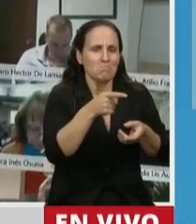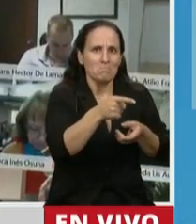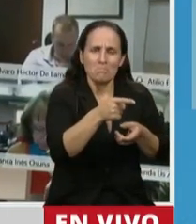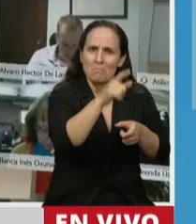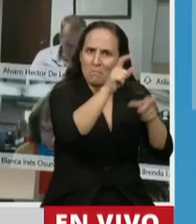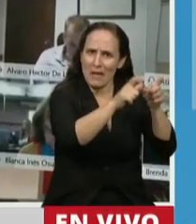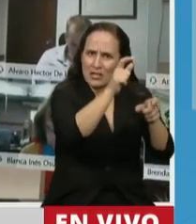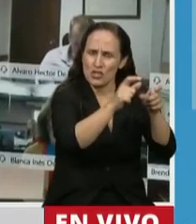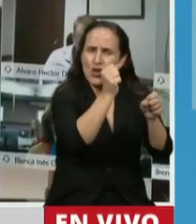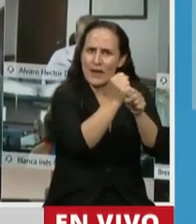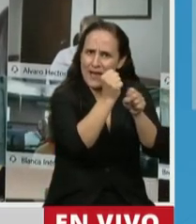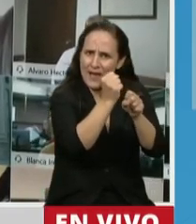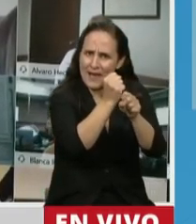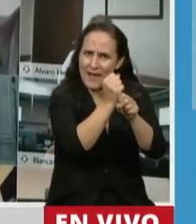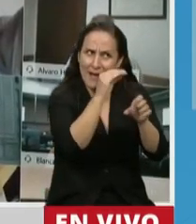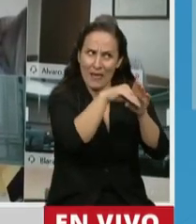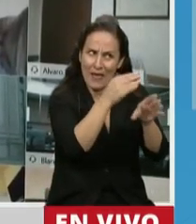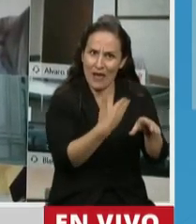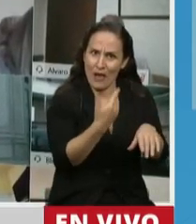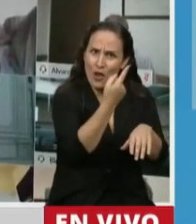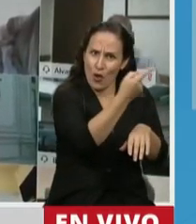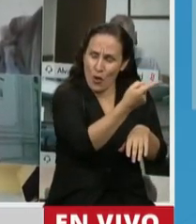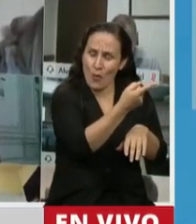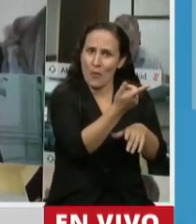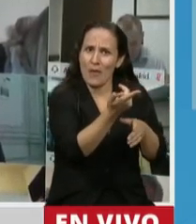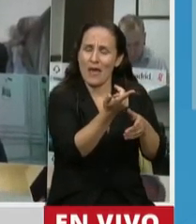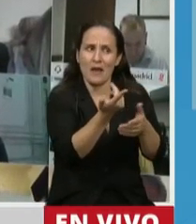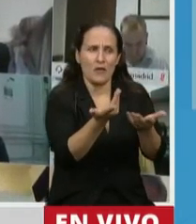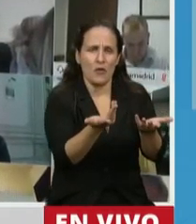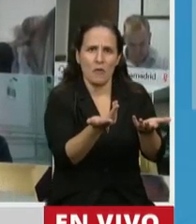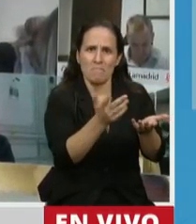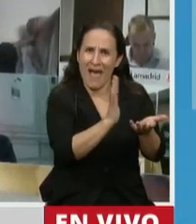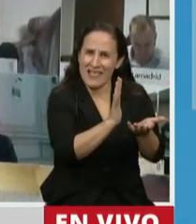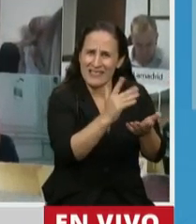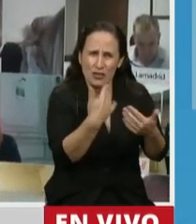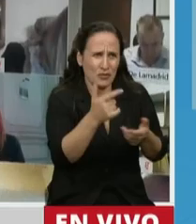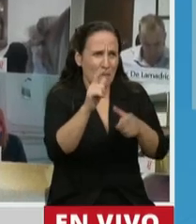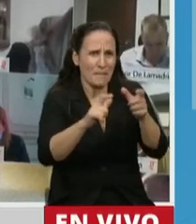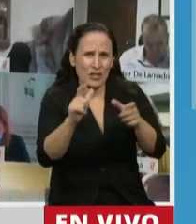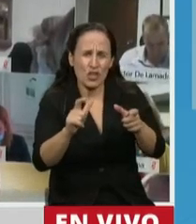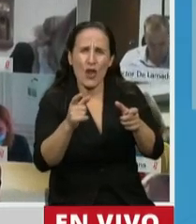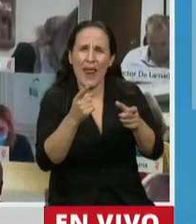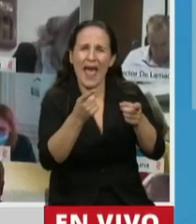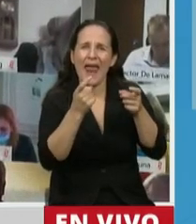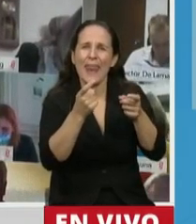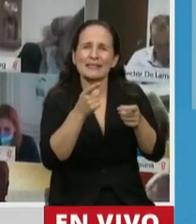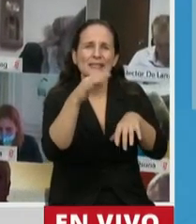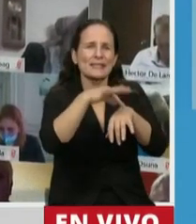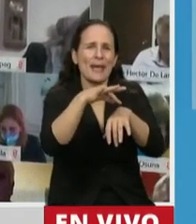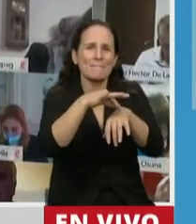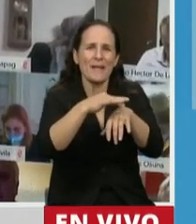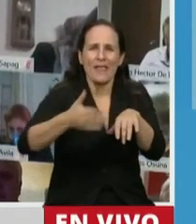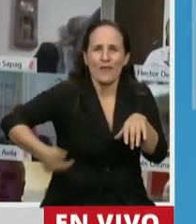están por hacer que personas que necesitan la atención de nefrología